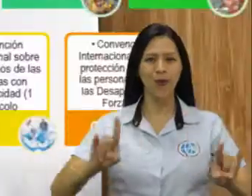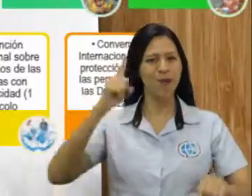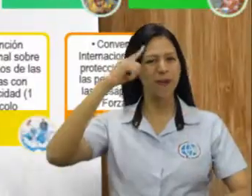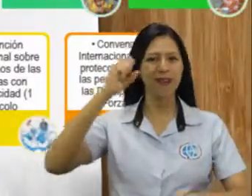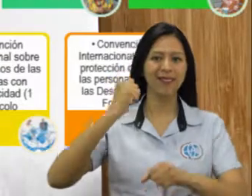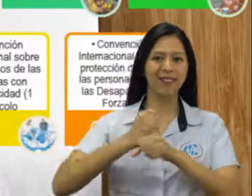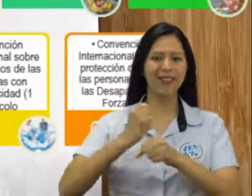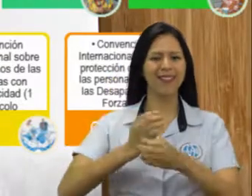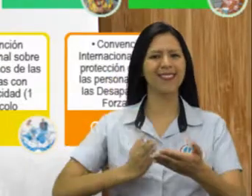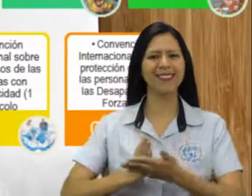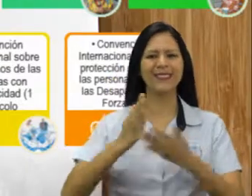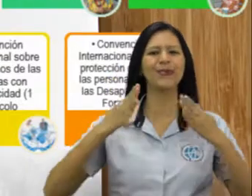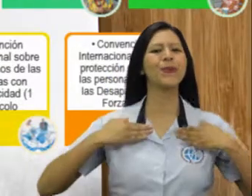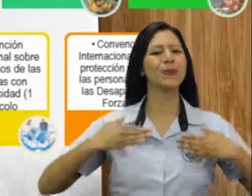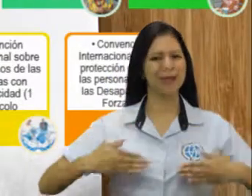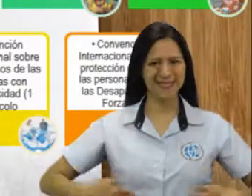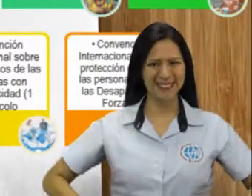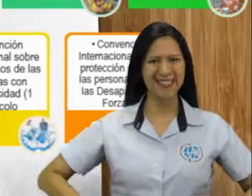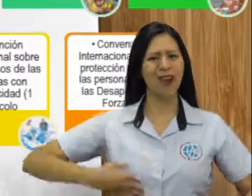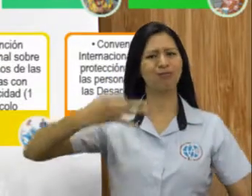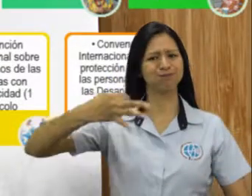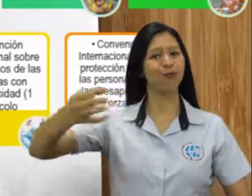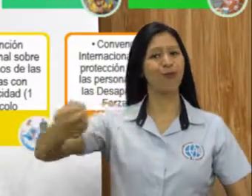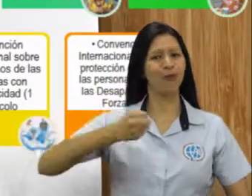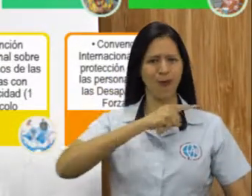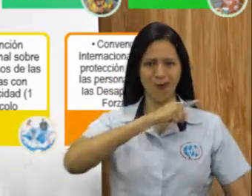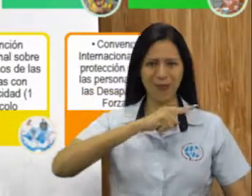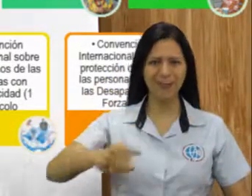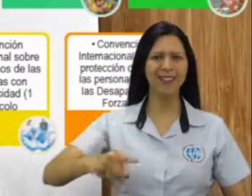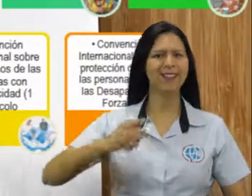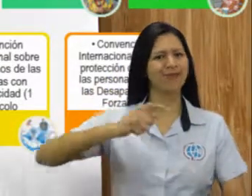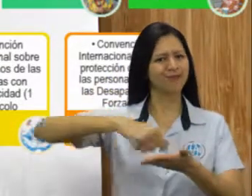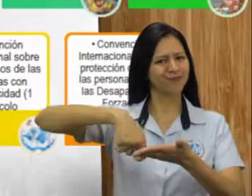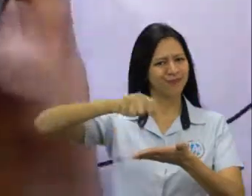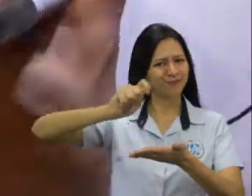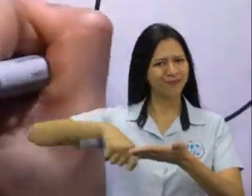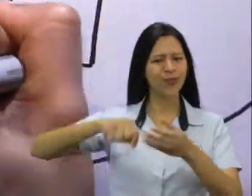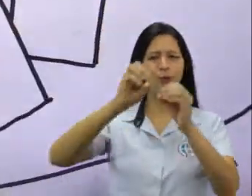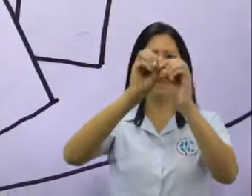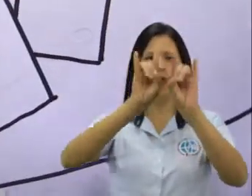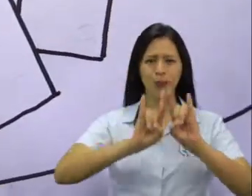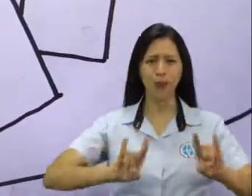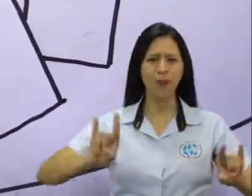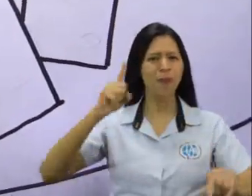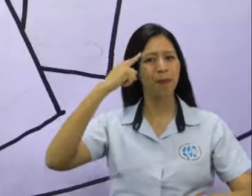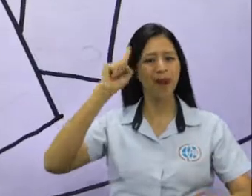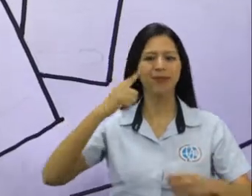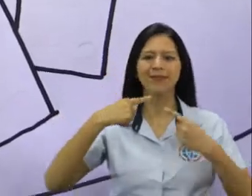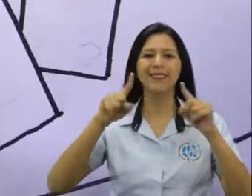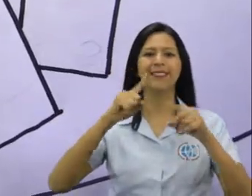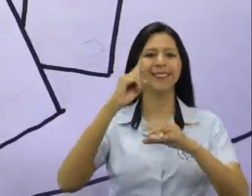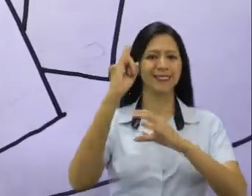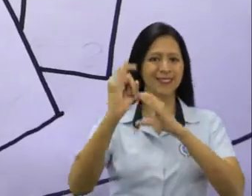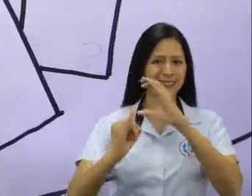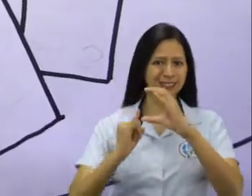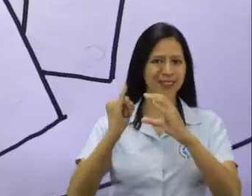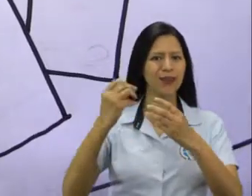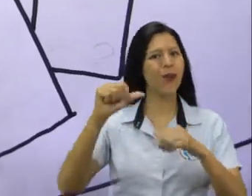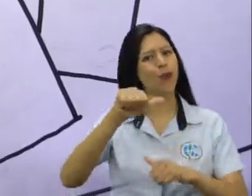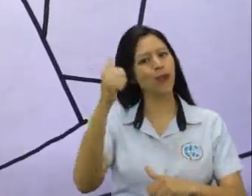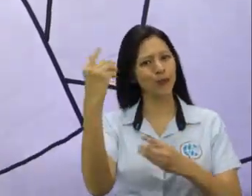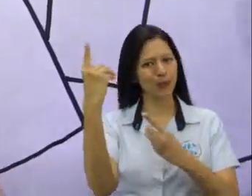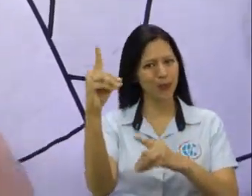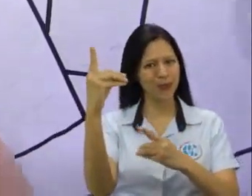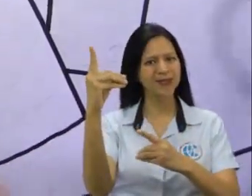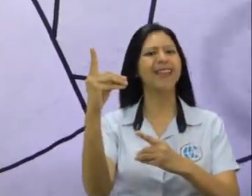en materia de derechos humanos establecido en las obligaciones adquiridas en la Carta de las Naciones Unidas y la Declaración Universal de